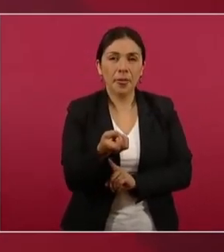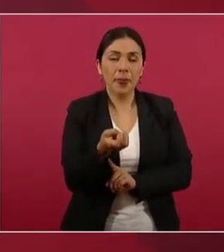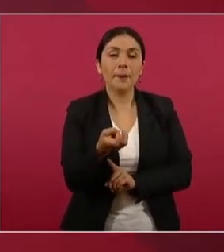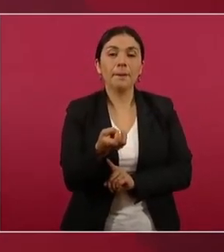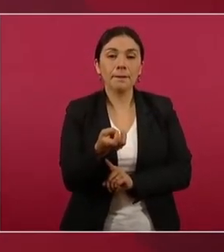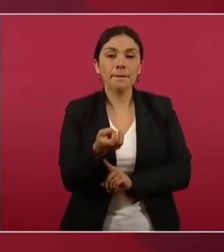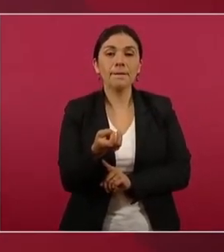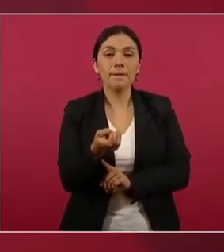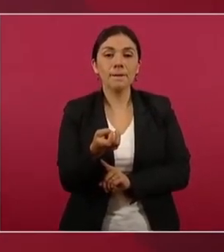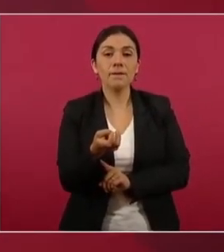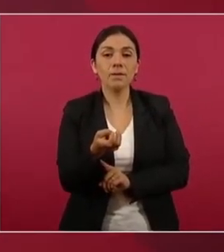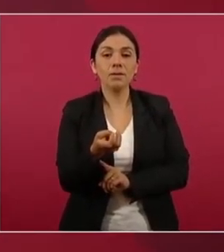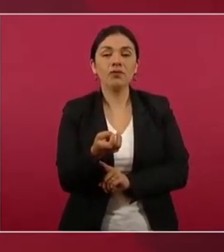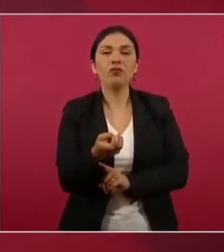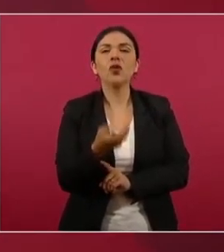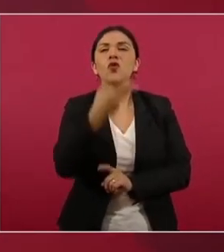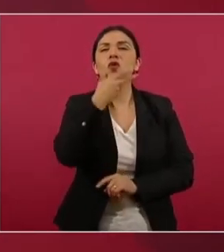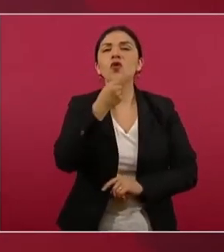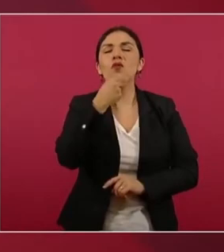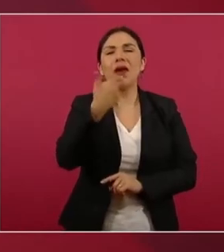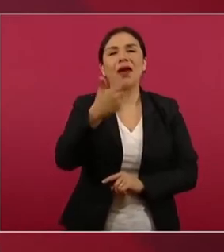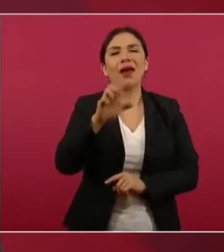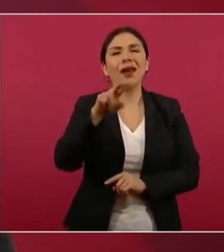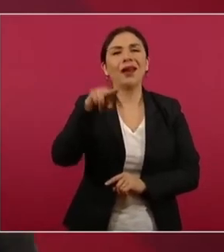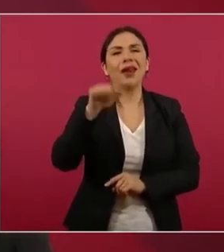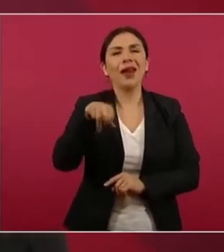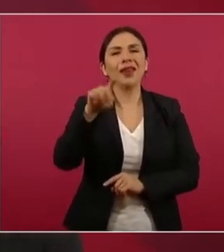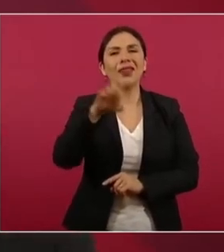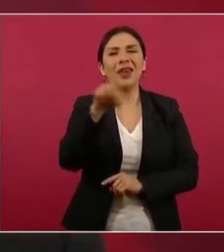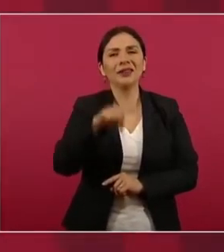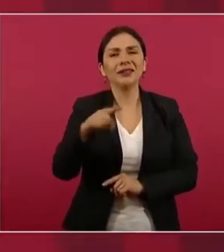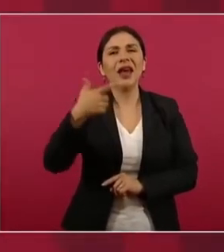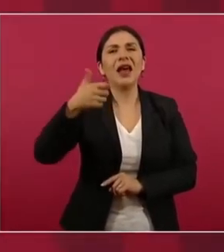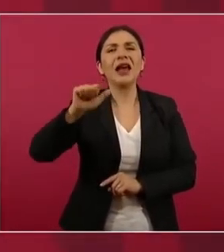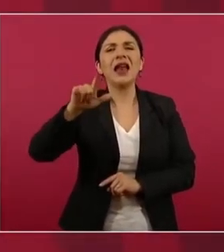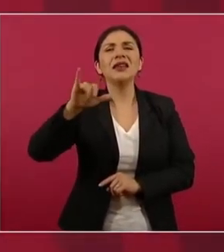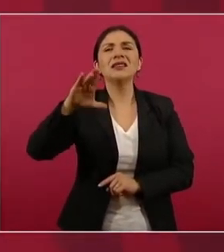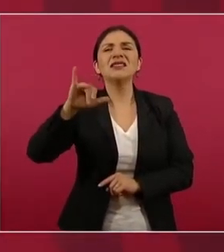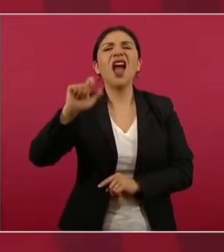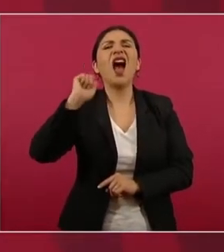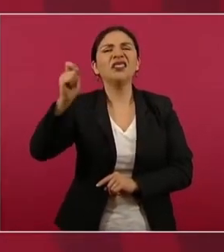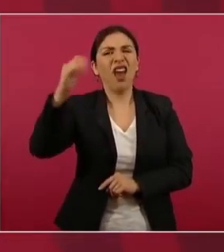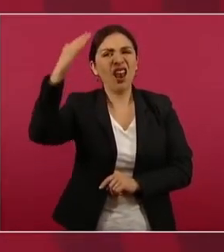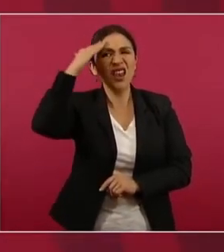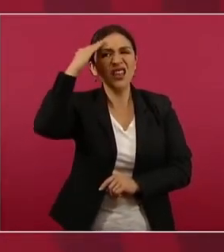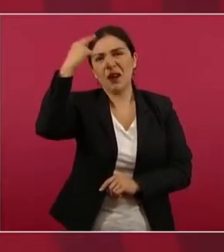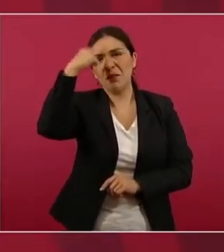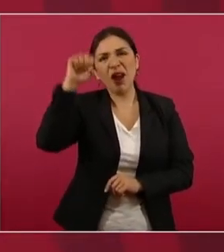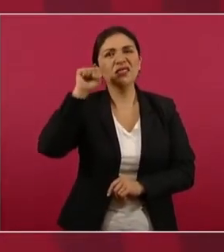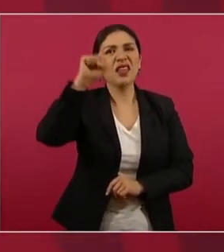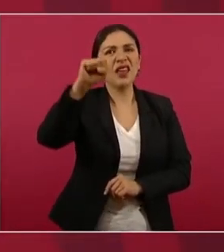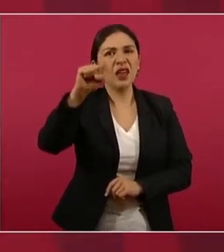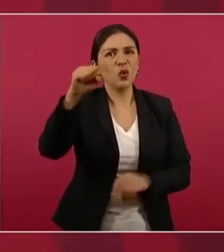con Hernández Galicia, líder del sindical, muy fuerte,